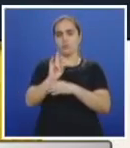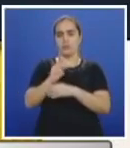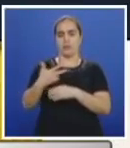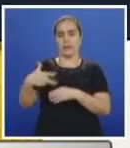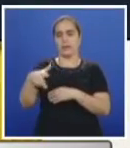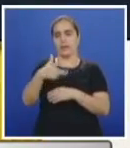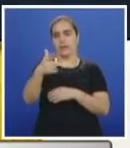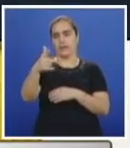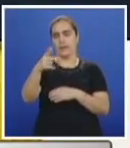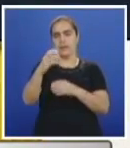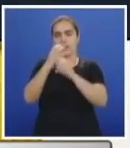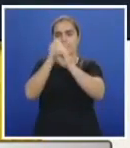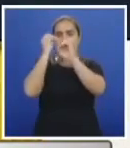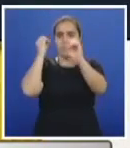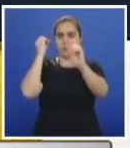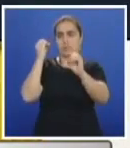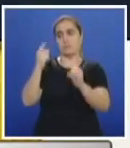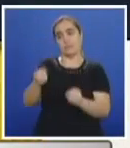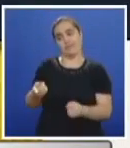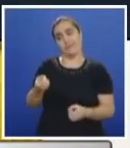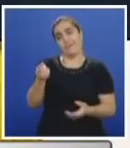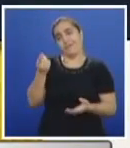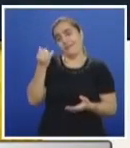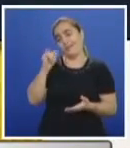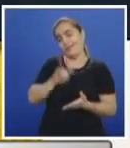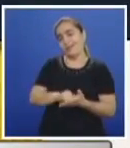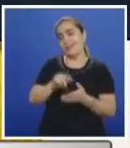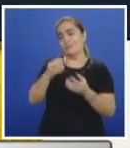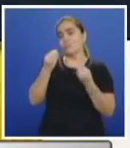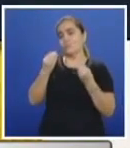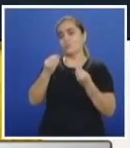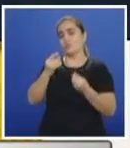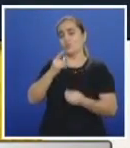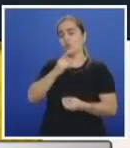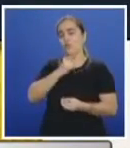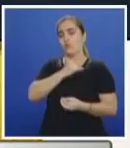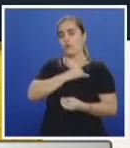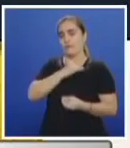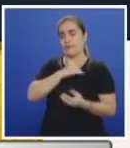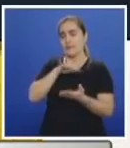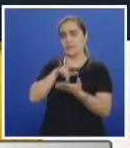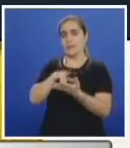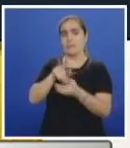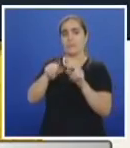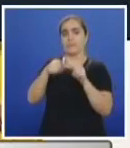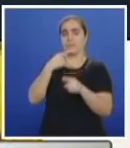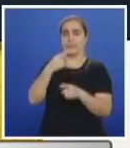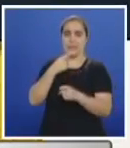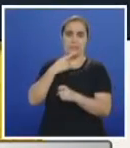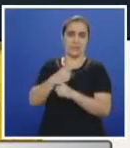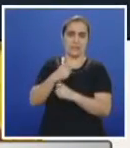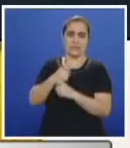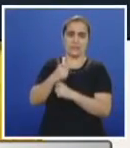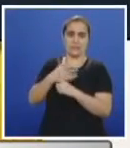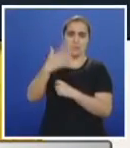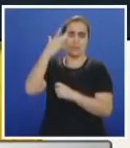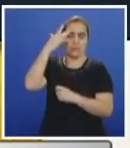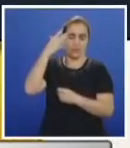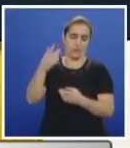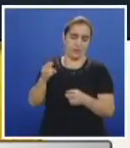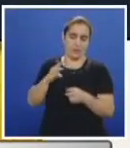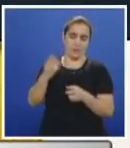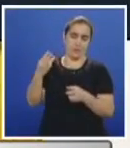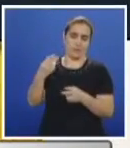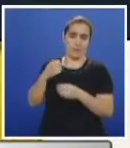ahí también puede ser el palo de la rueda de muchos caleños y caleñas universitarias porque dicen que seguramente no tienen las frecuencias. Bueno, ahí